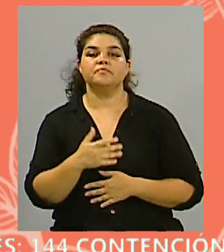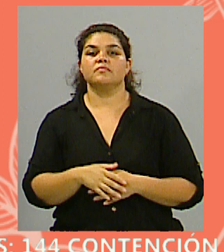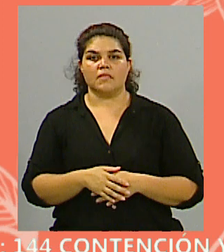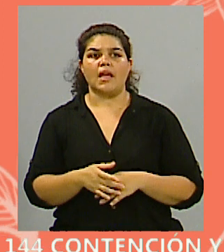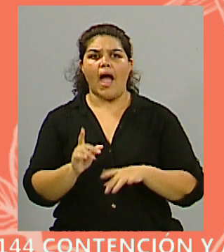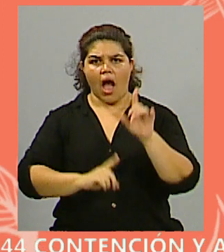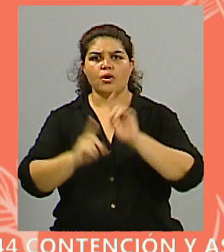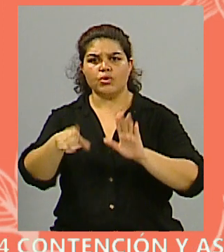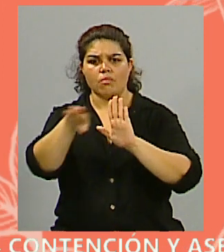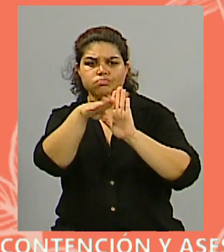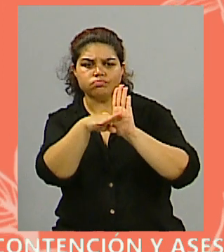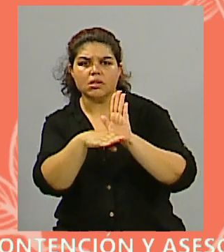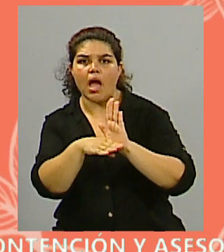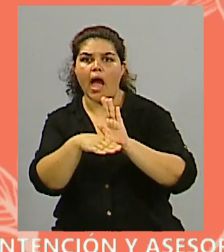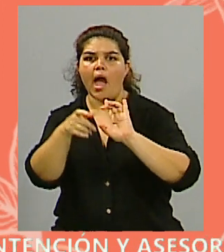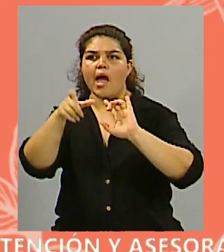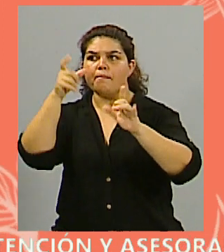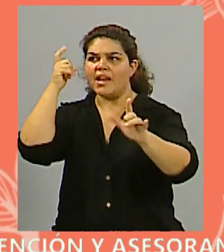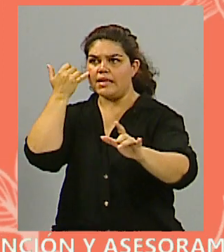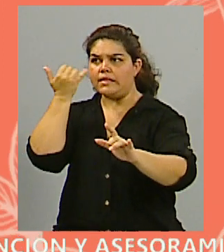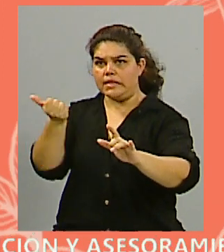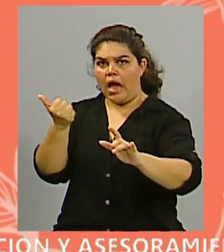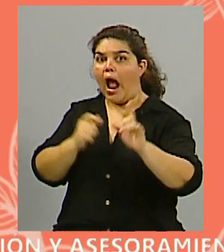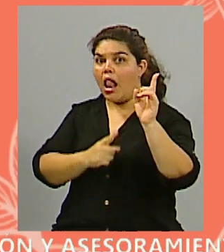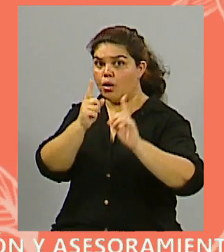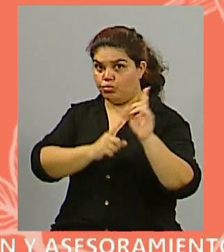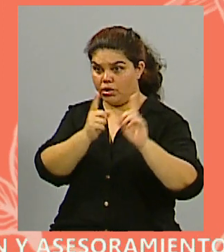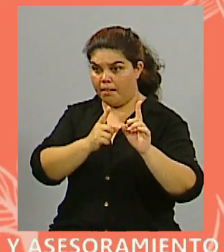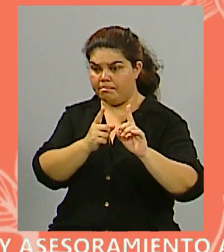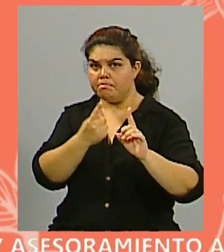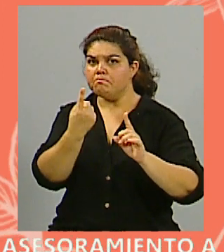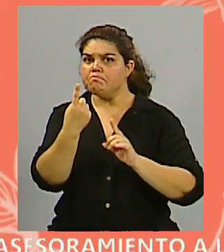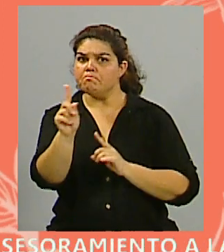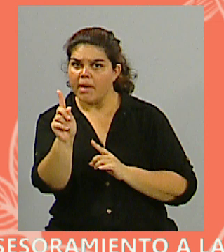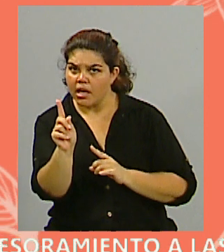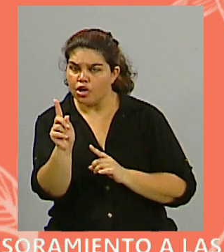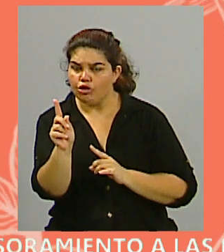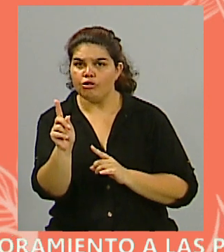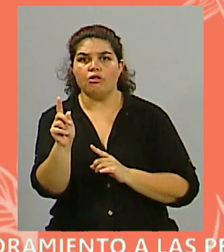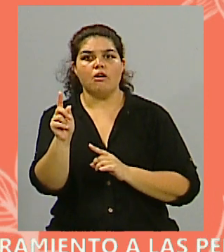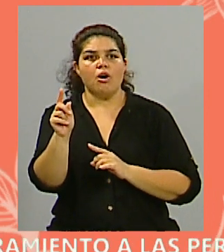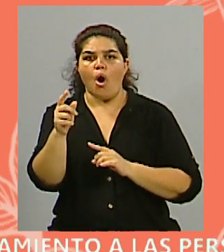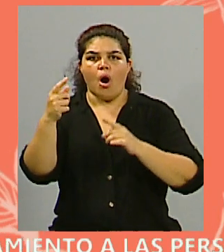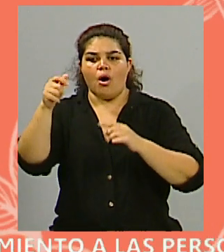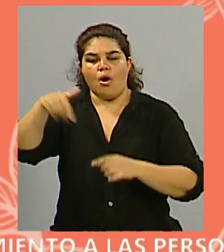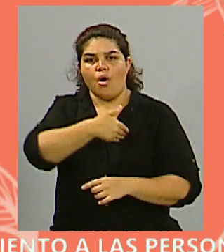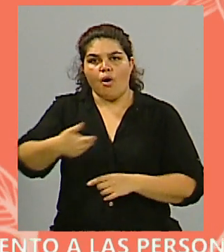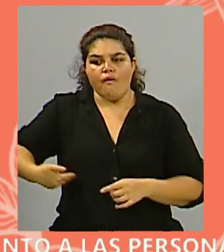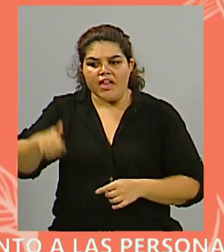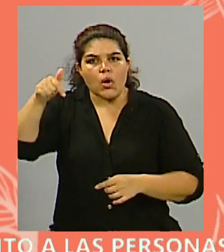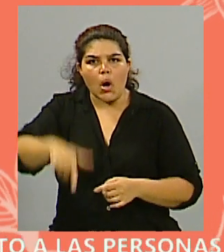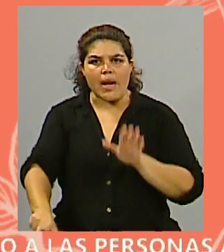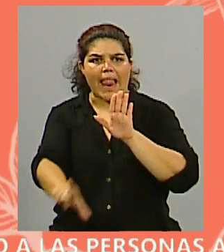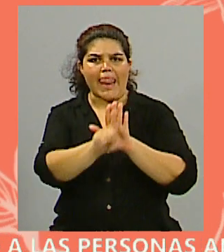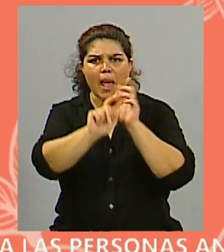precedentes, pero no tiene precedentes la cantidad de leyes que ha modificado el gobierno actual, uno puede estar de acuerdo o no,